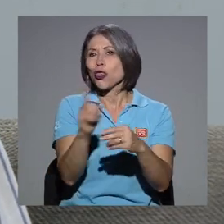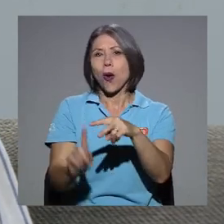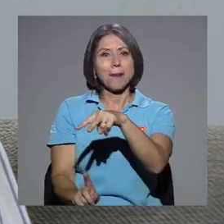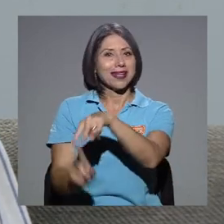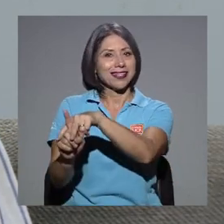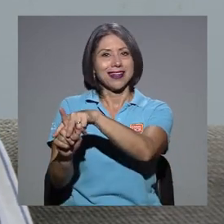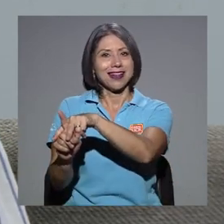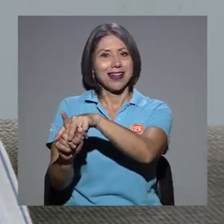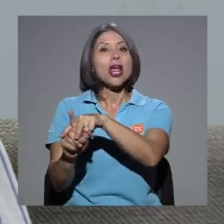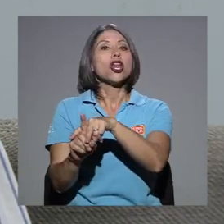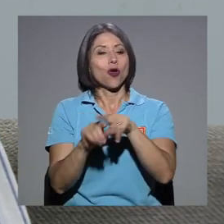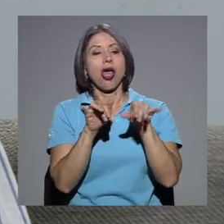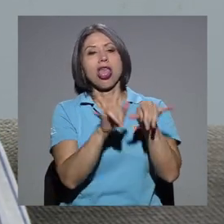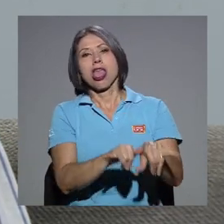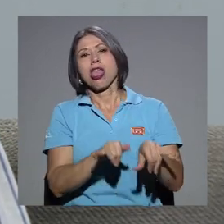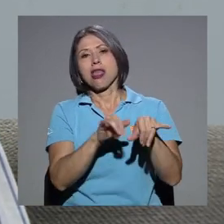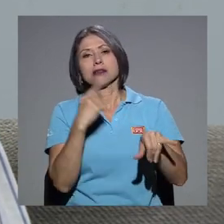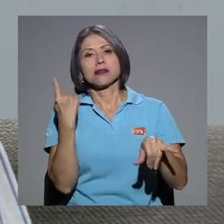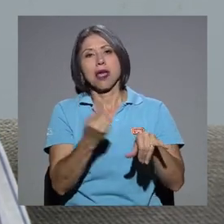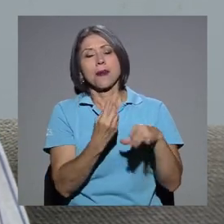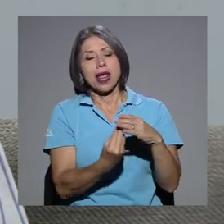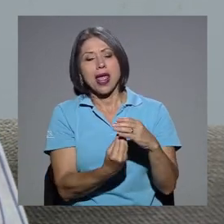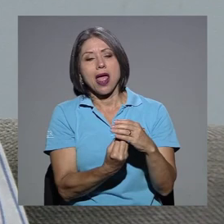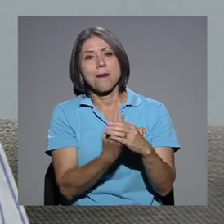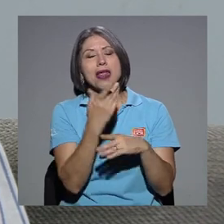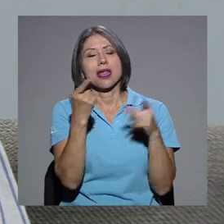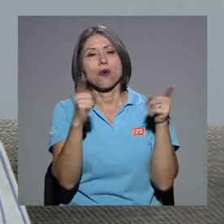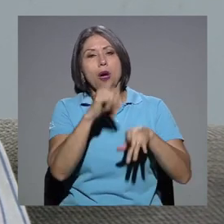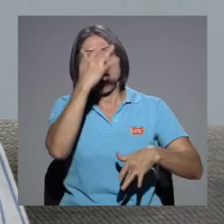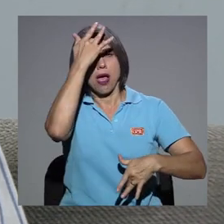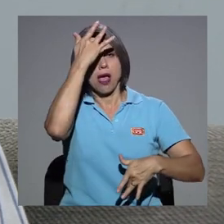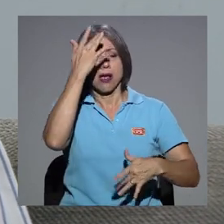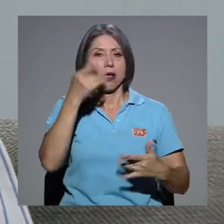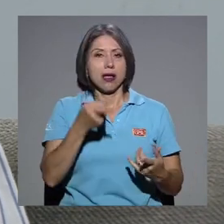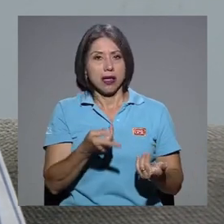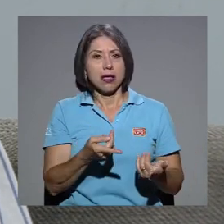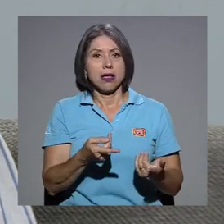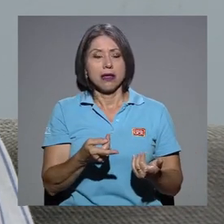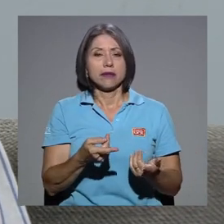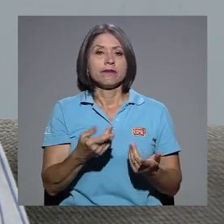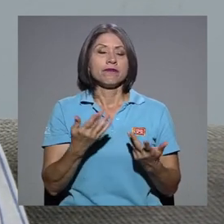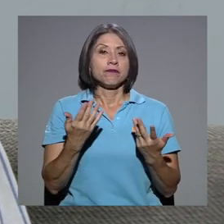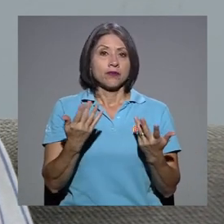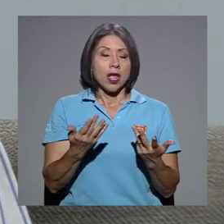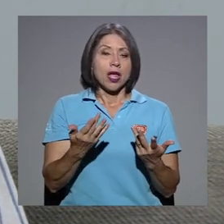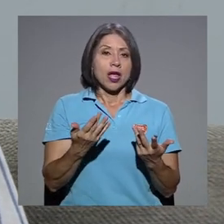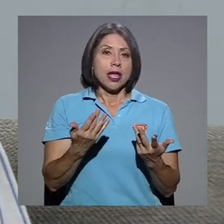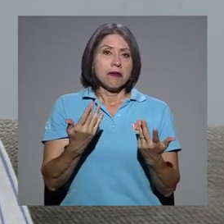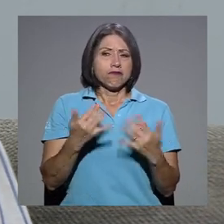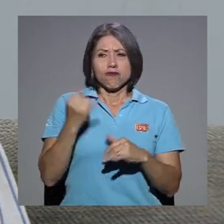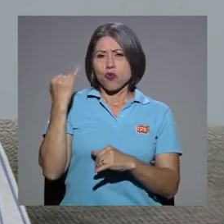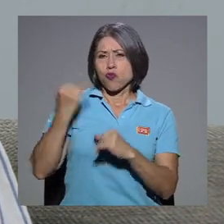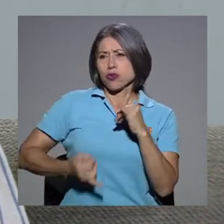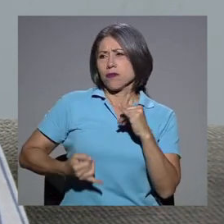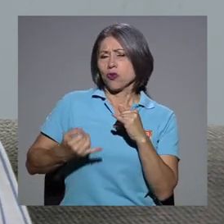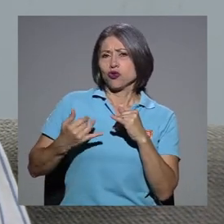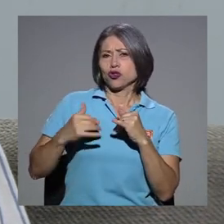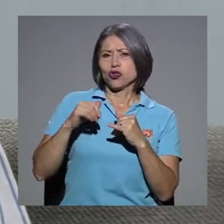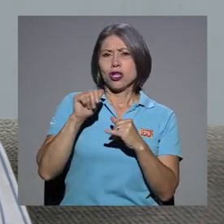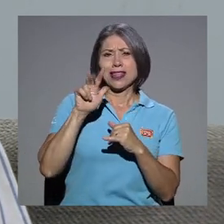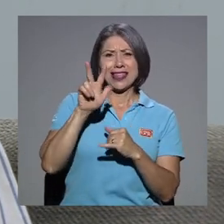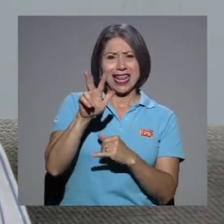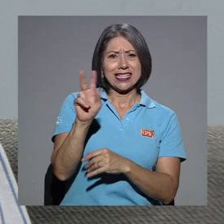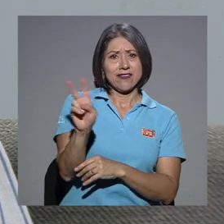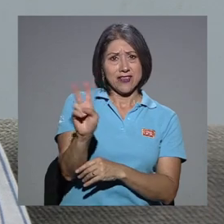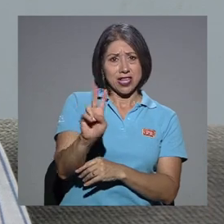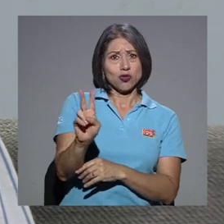sino que emergen cuando causan enfermedad. Lo que ha coincidido, los últimos tres virus que